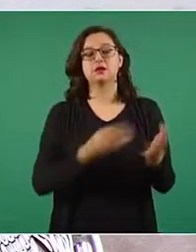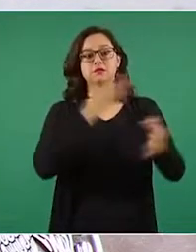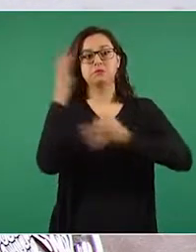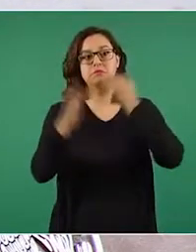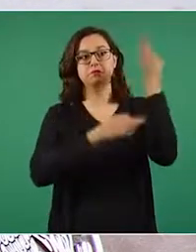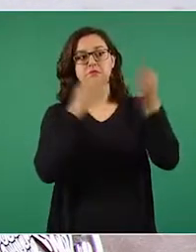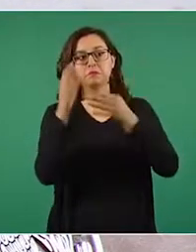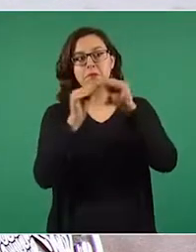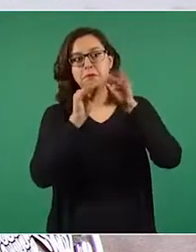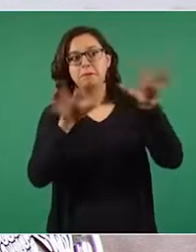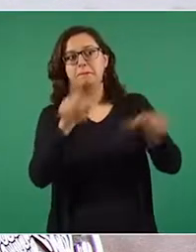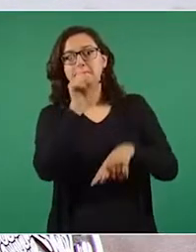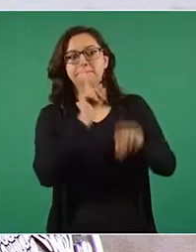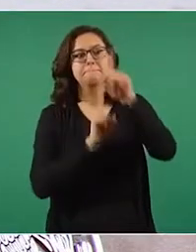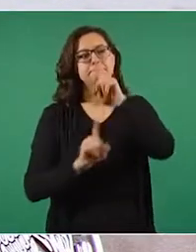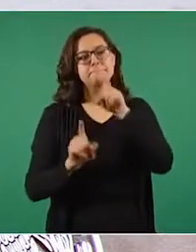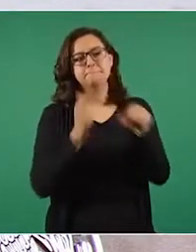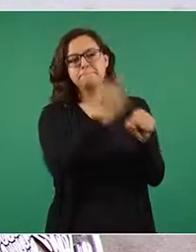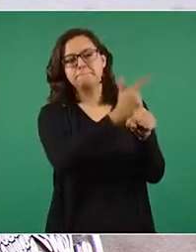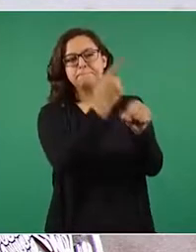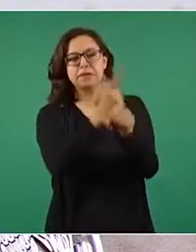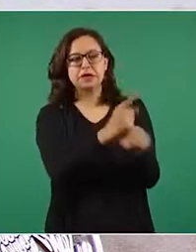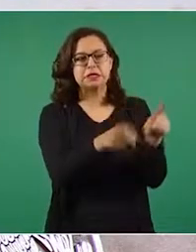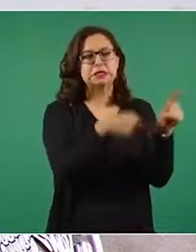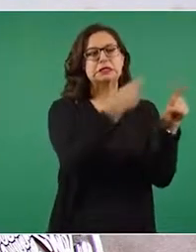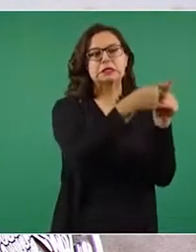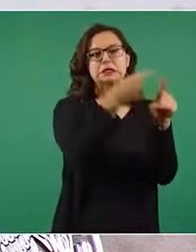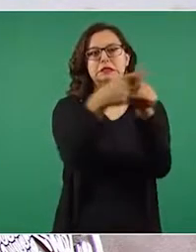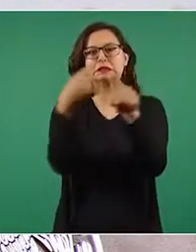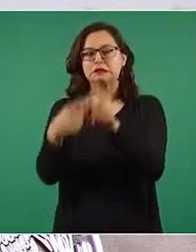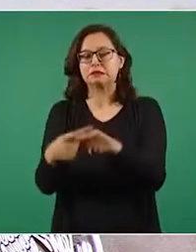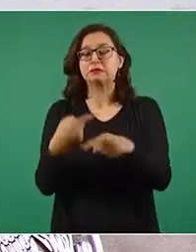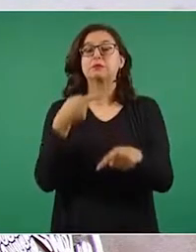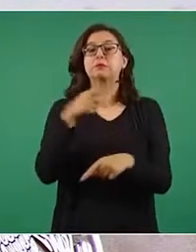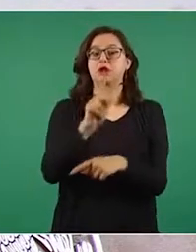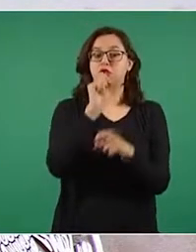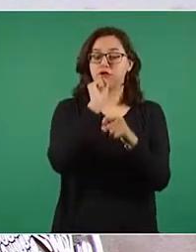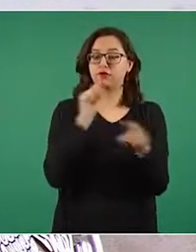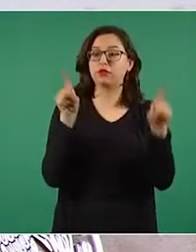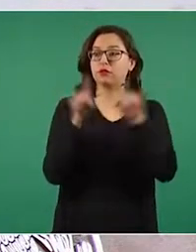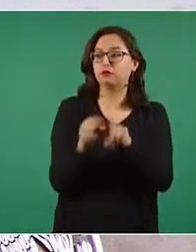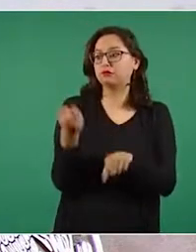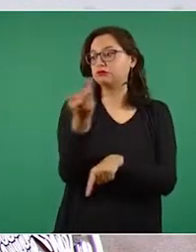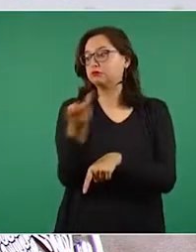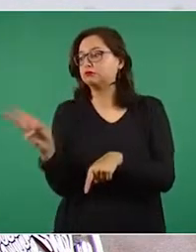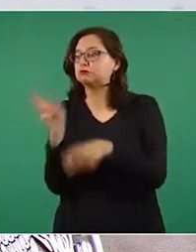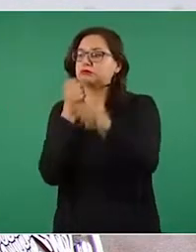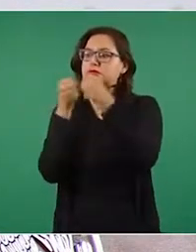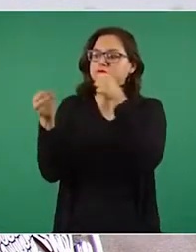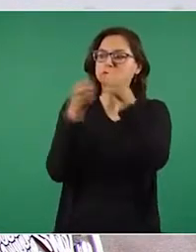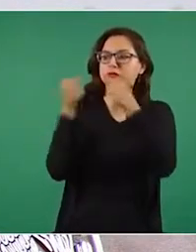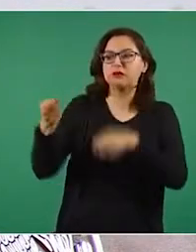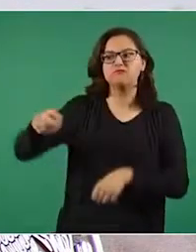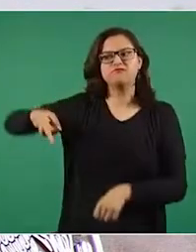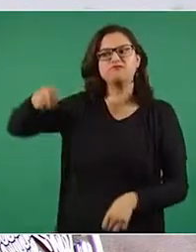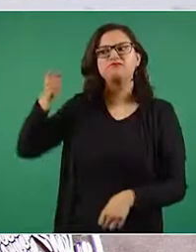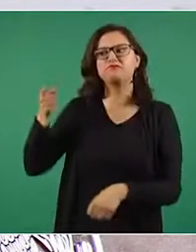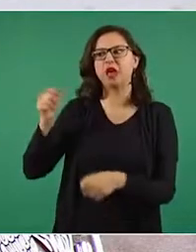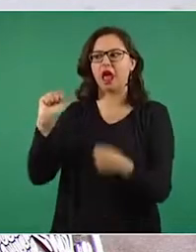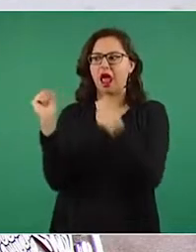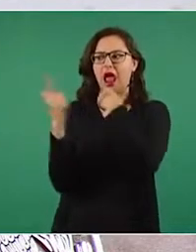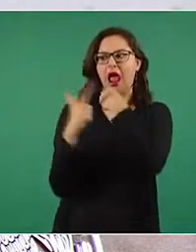solidarizamos con los periodistas amenazados por el crimen organizado, con cualquier amenaza o acto de